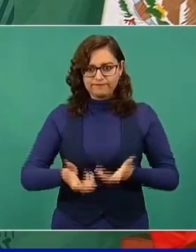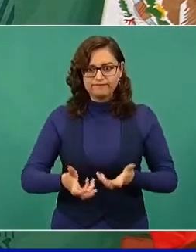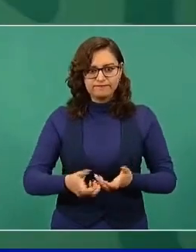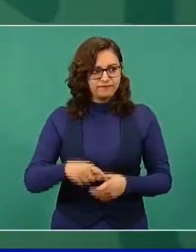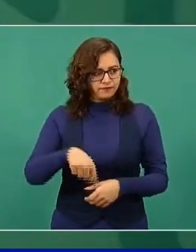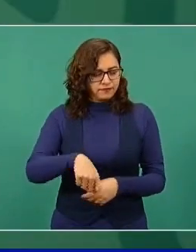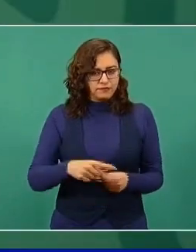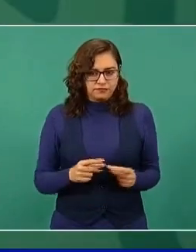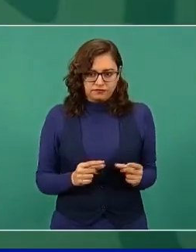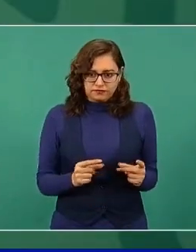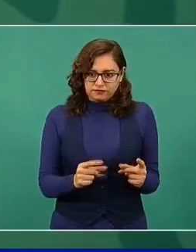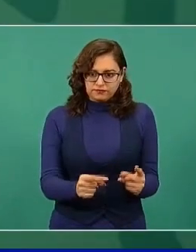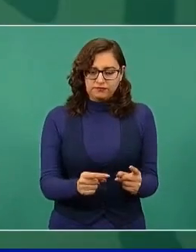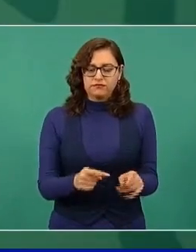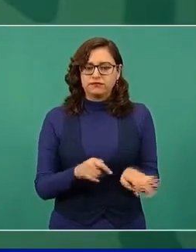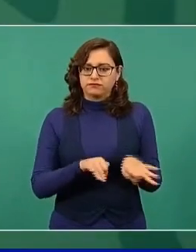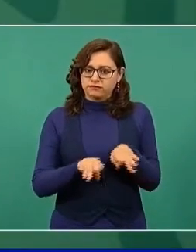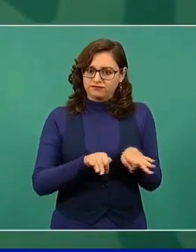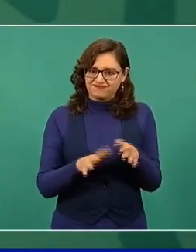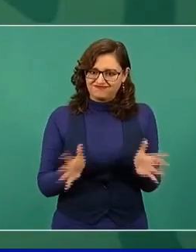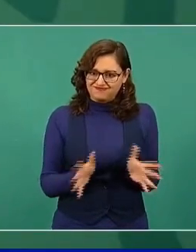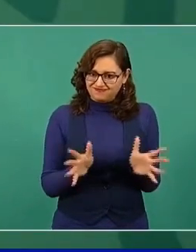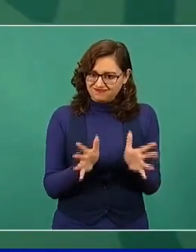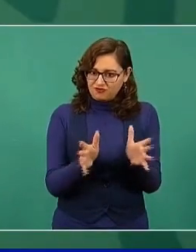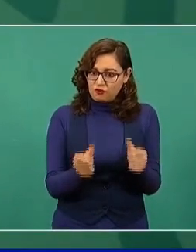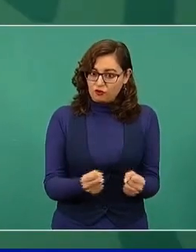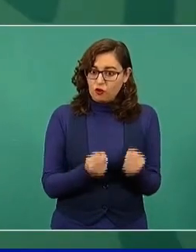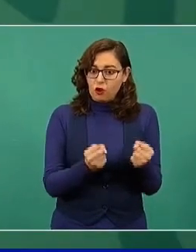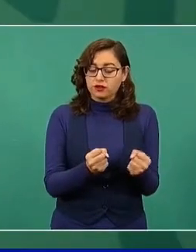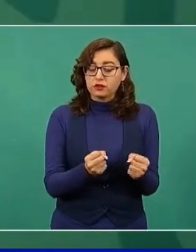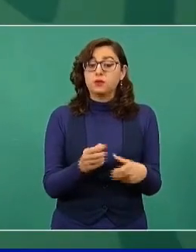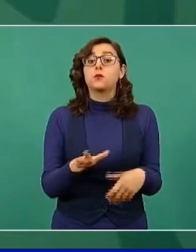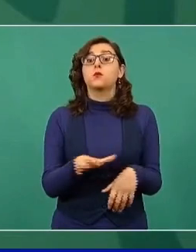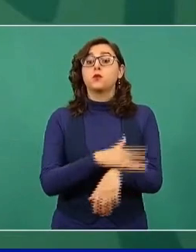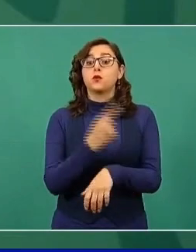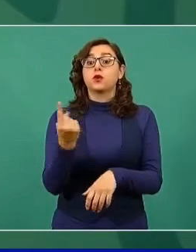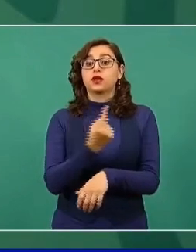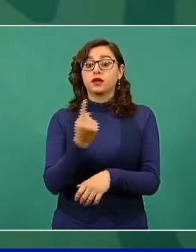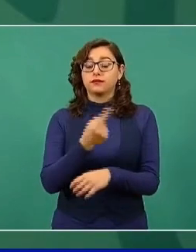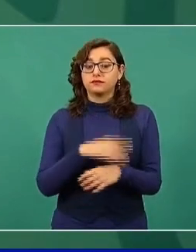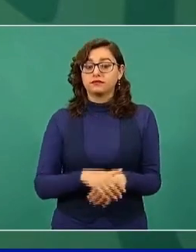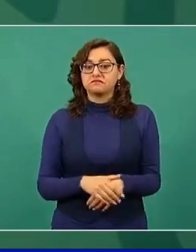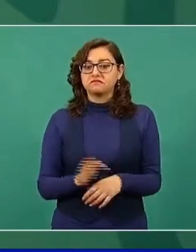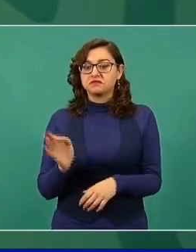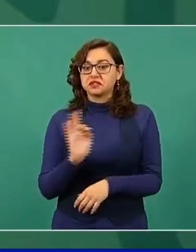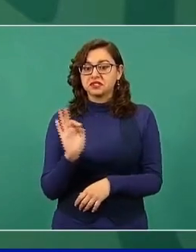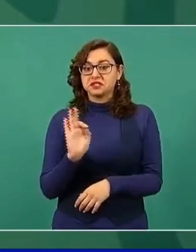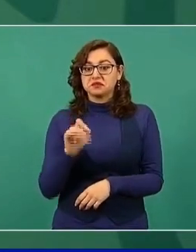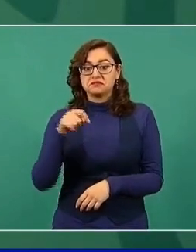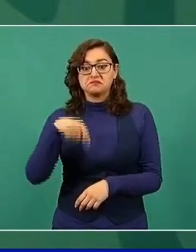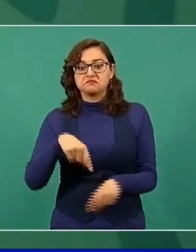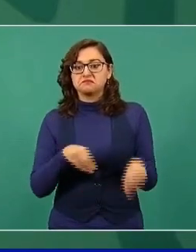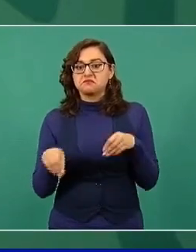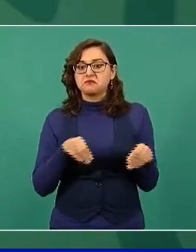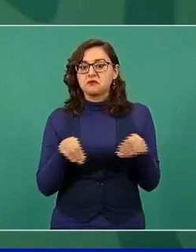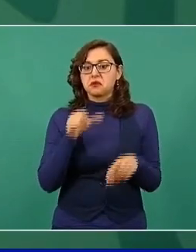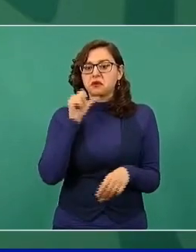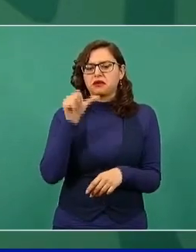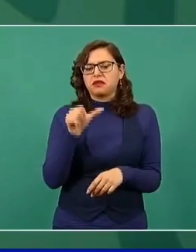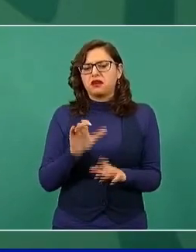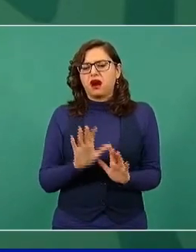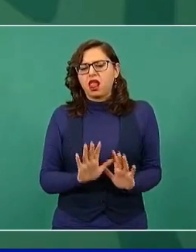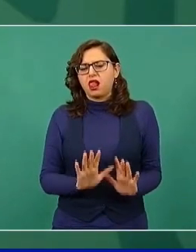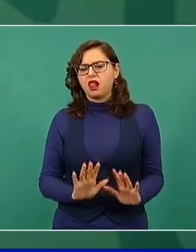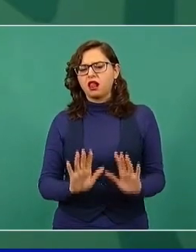China va a tener dominio por